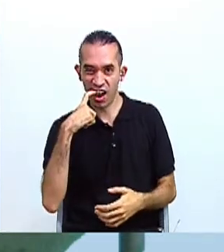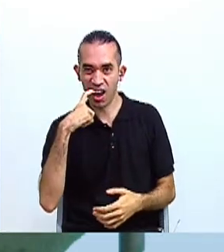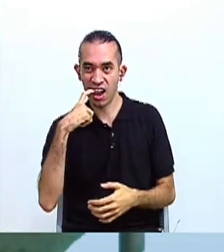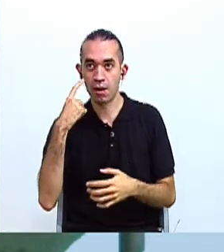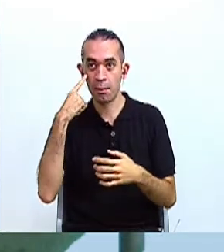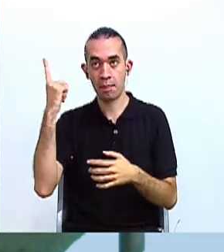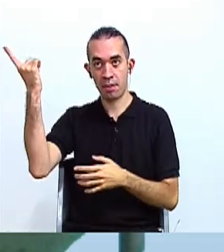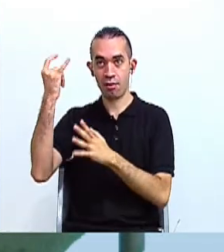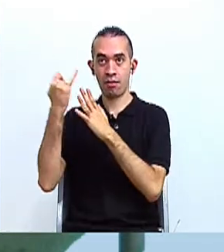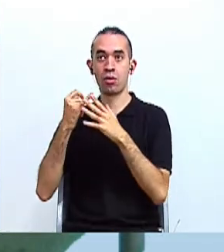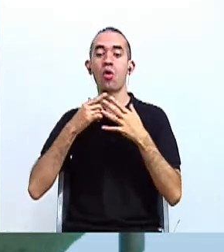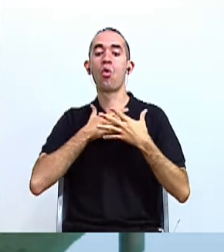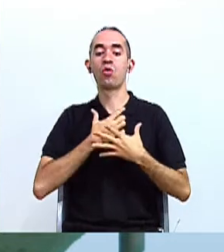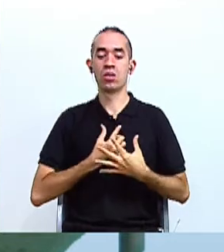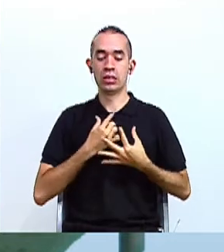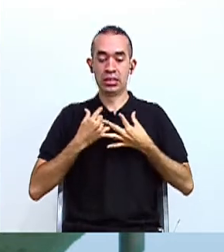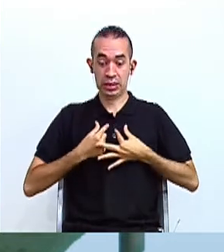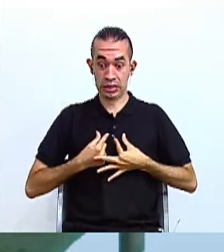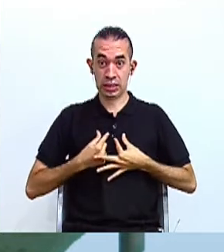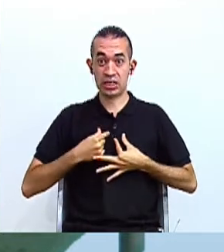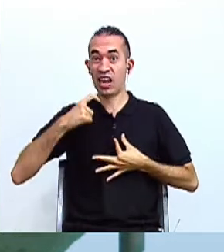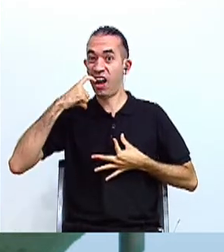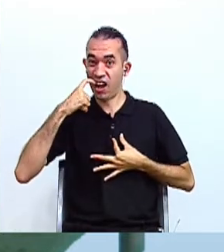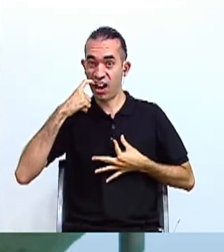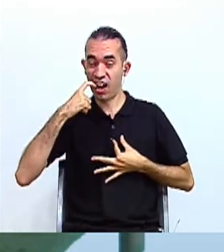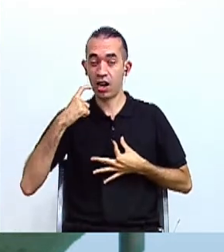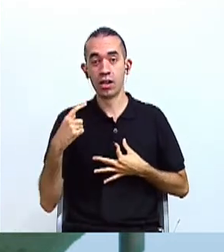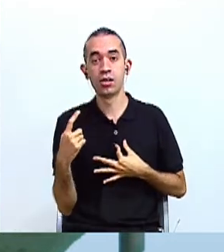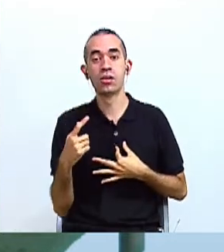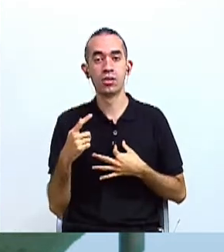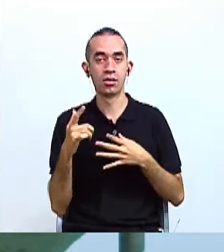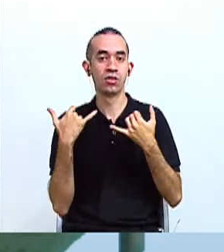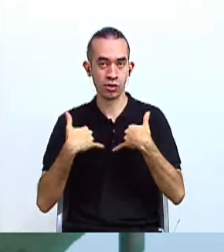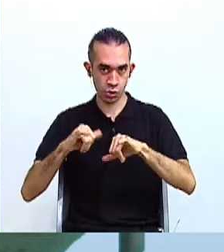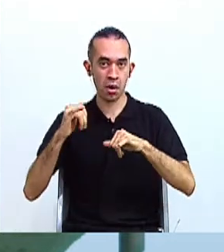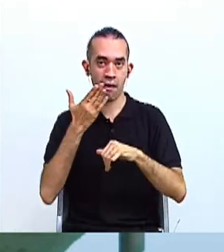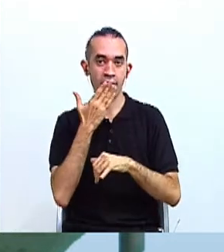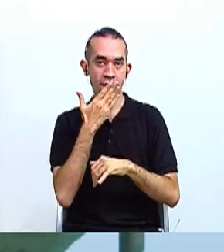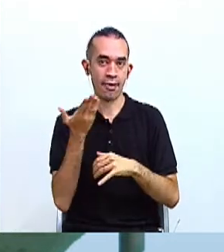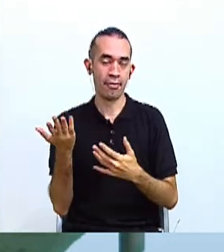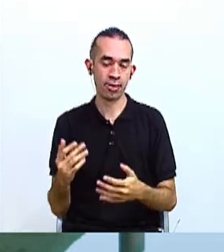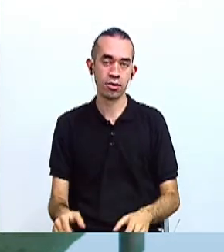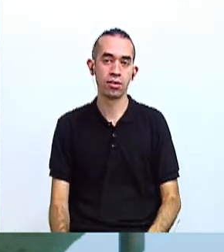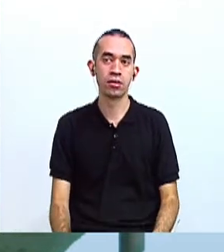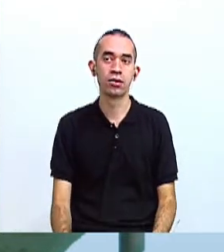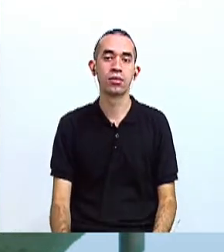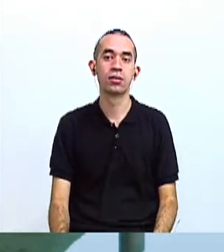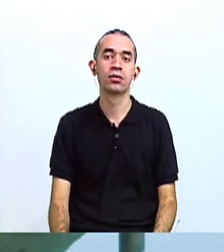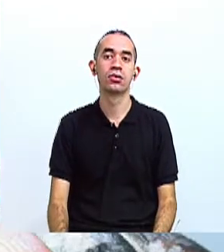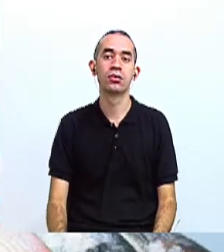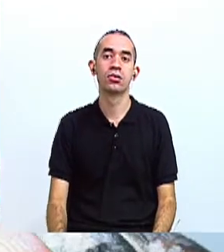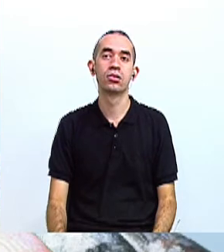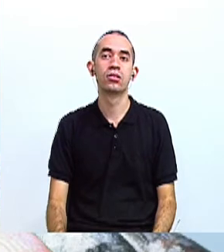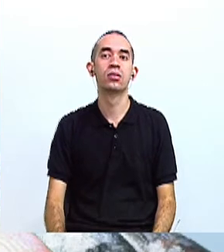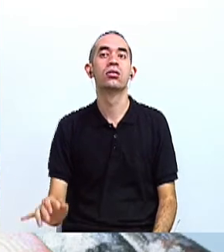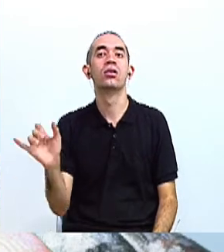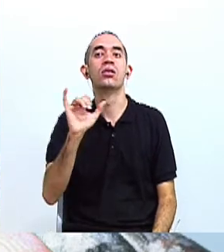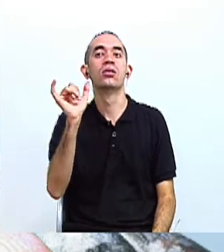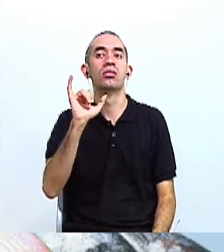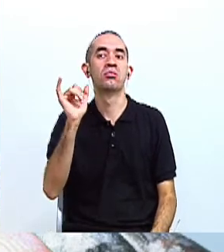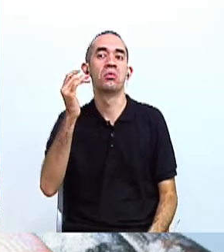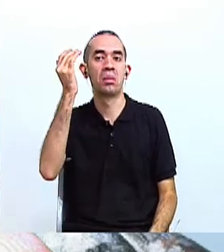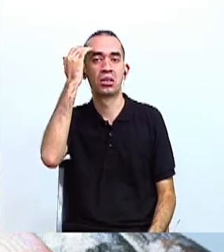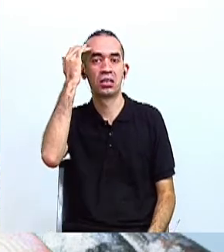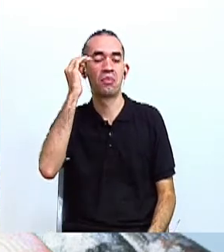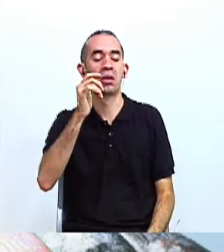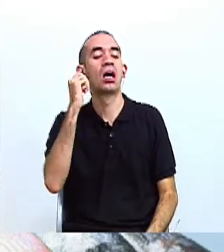collar, que siguen siendo utilizados por las culturas aborígenes costarricenses. Parte de lo que ellos desarrollaron a nivel de la